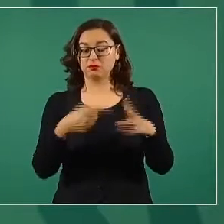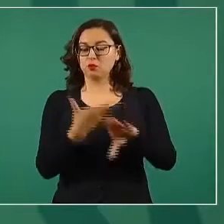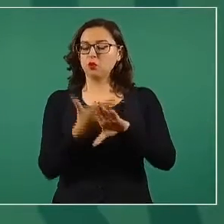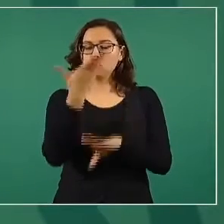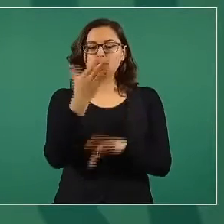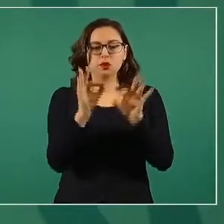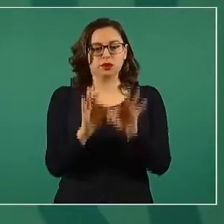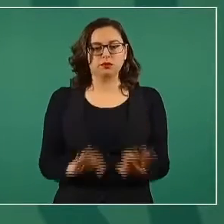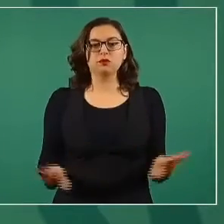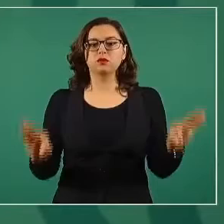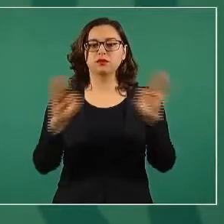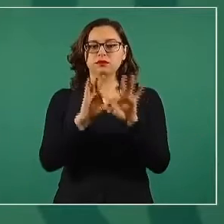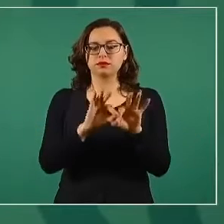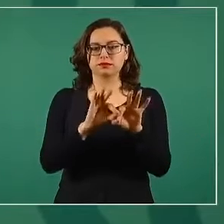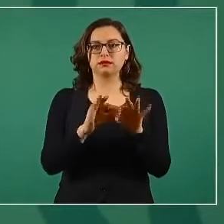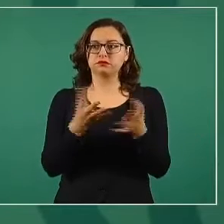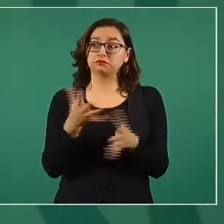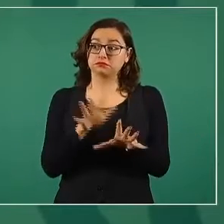social.